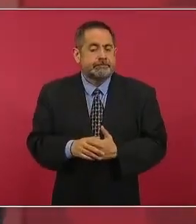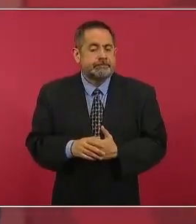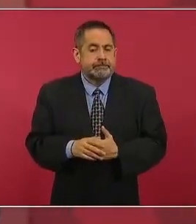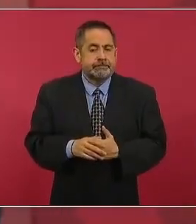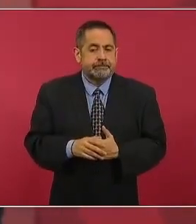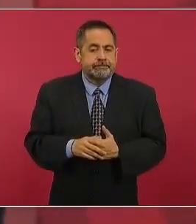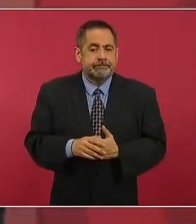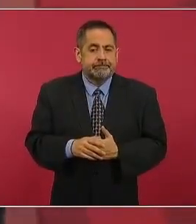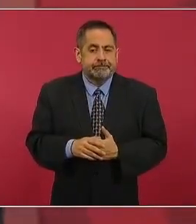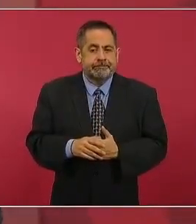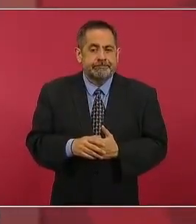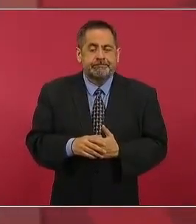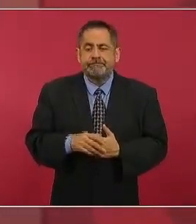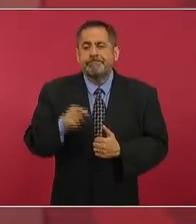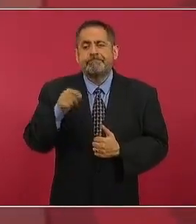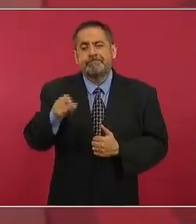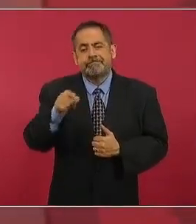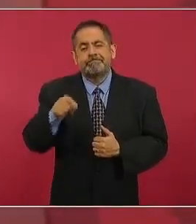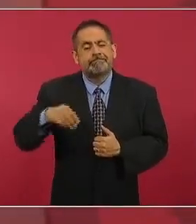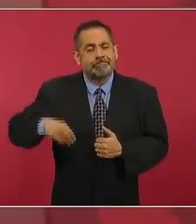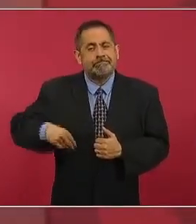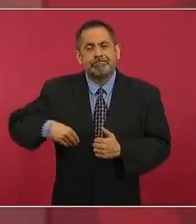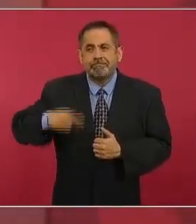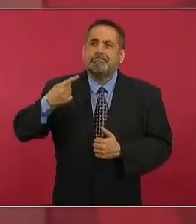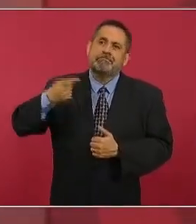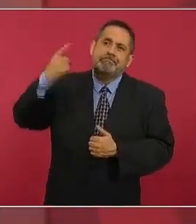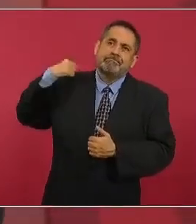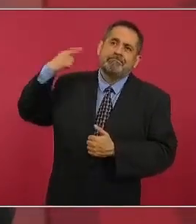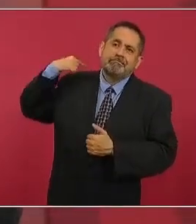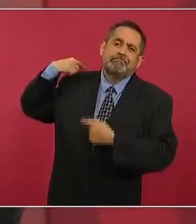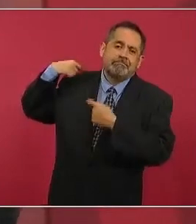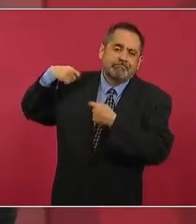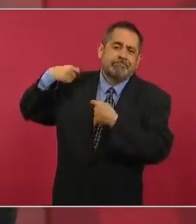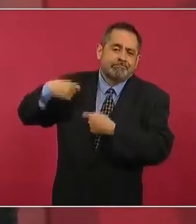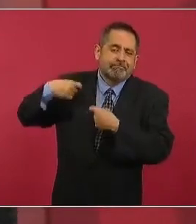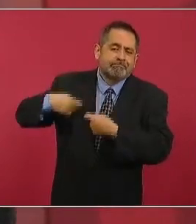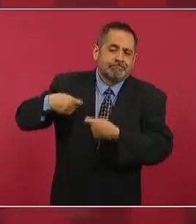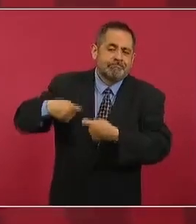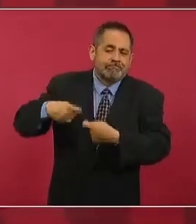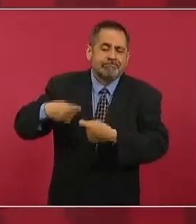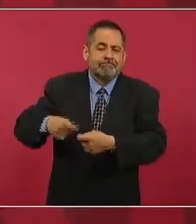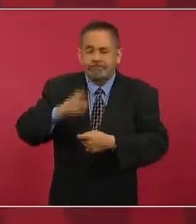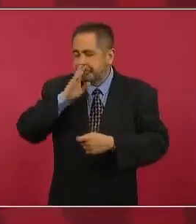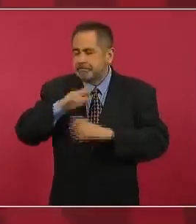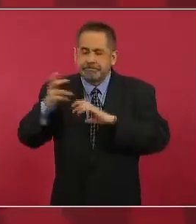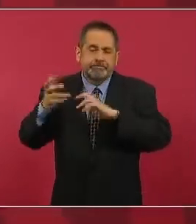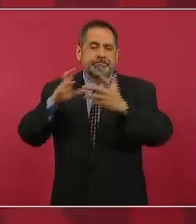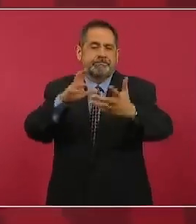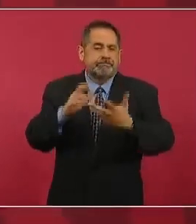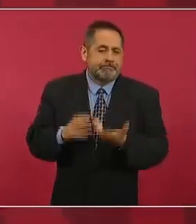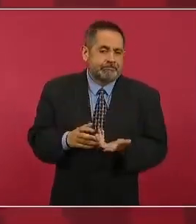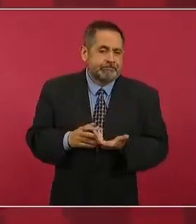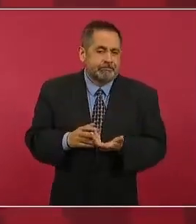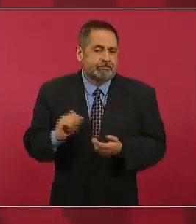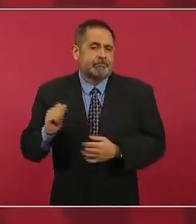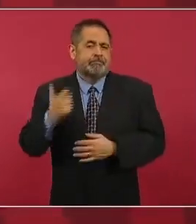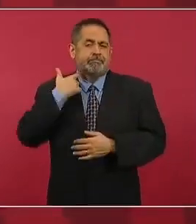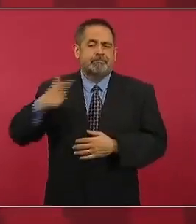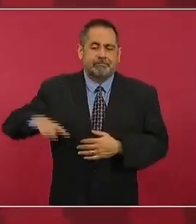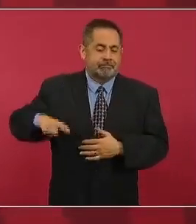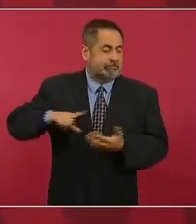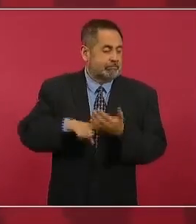resabios de los gobiernos